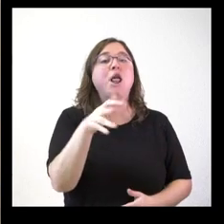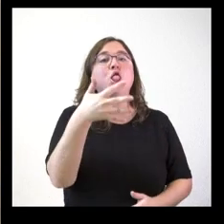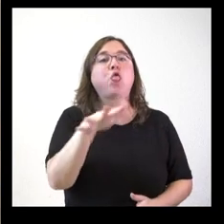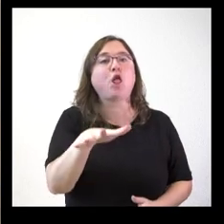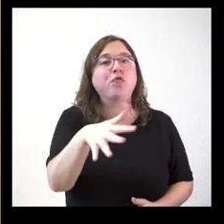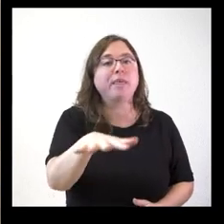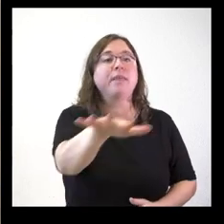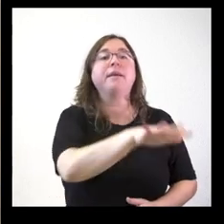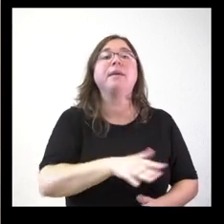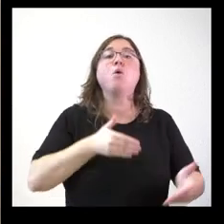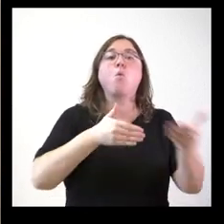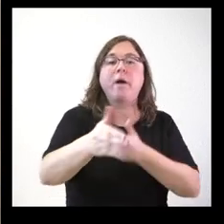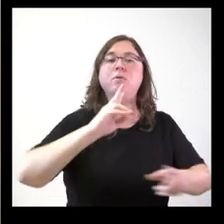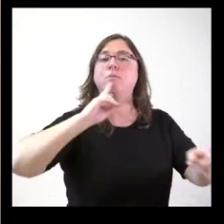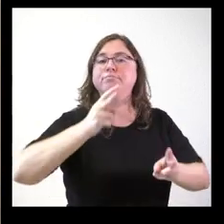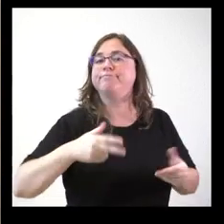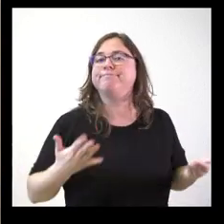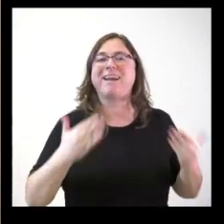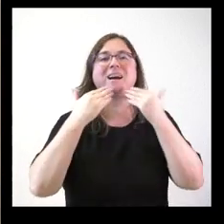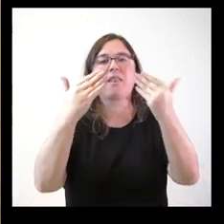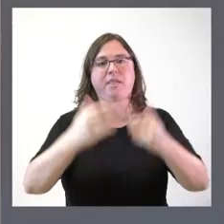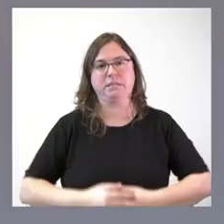cuándo se van a responder. Gracias.